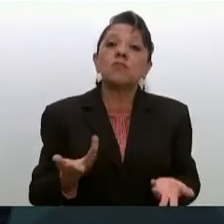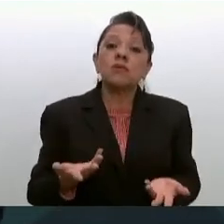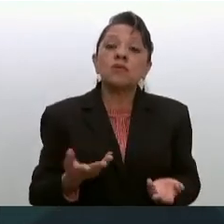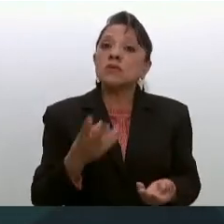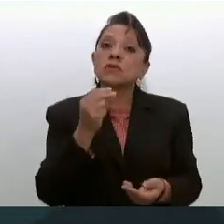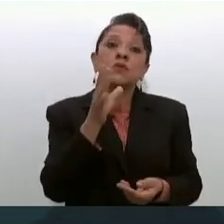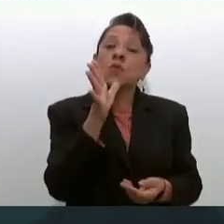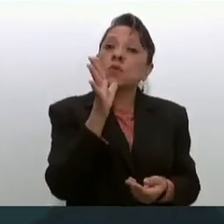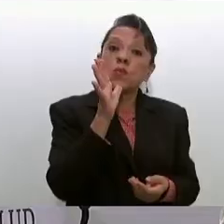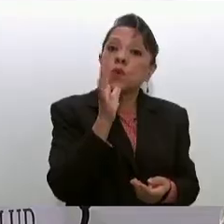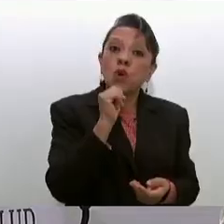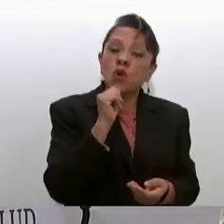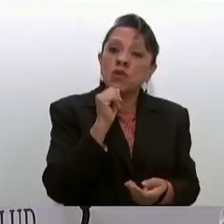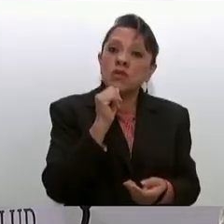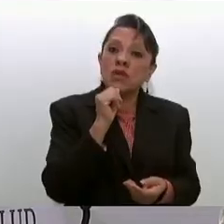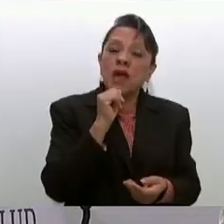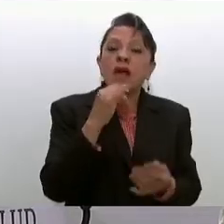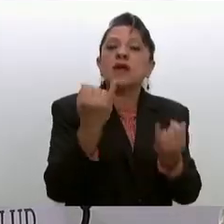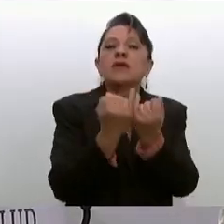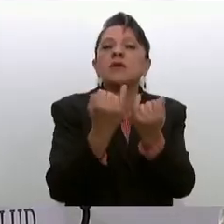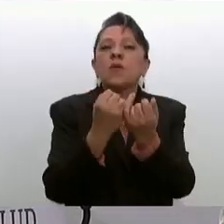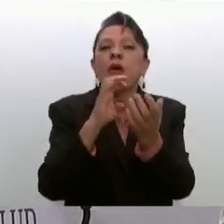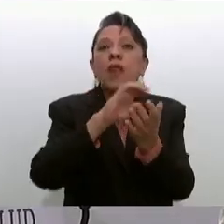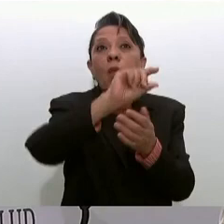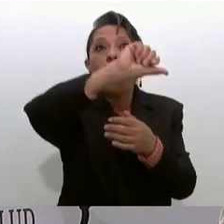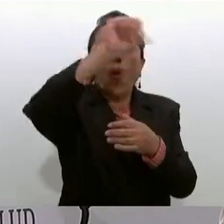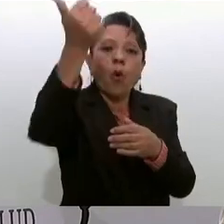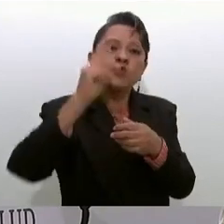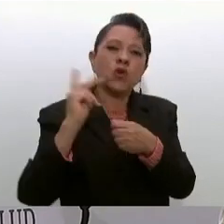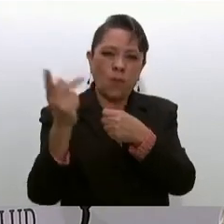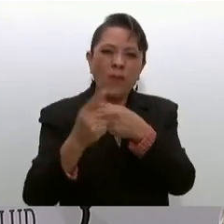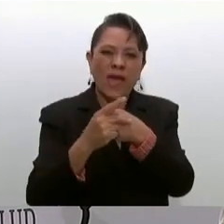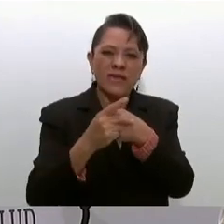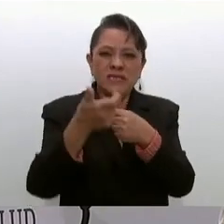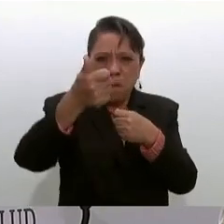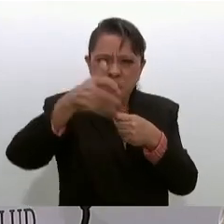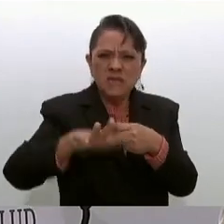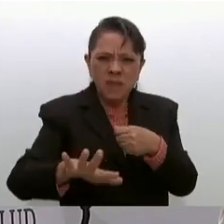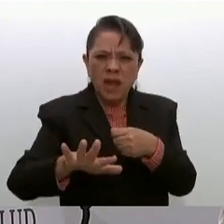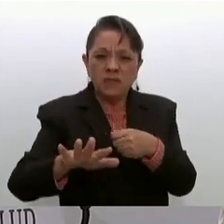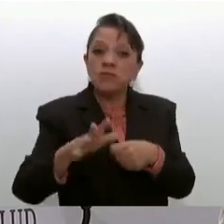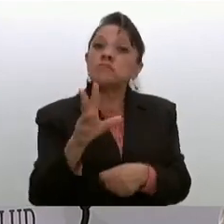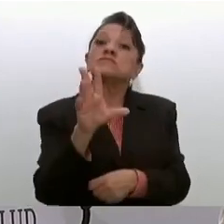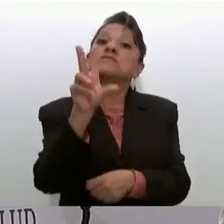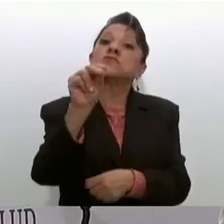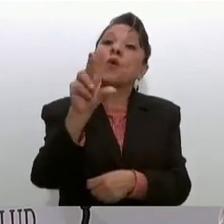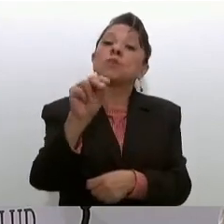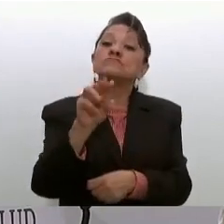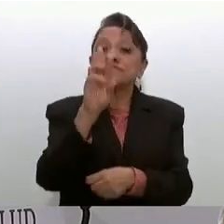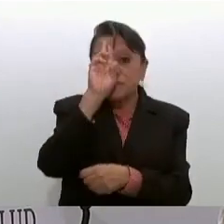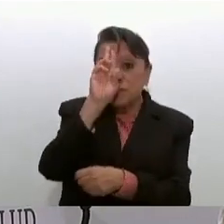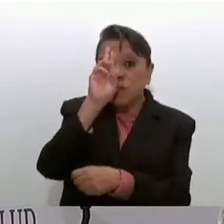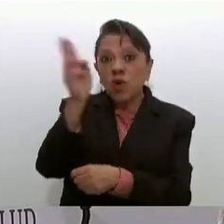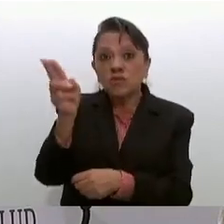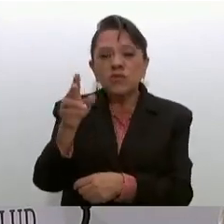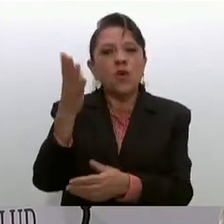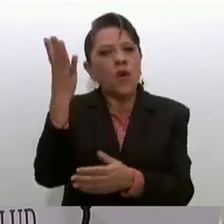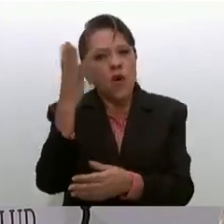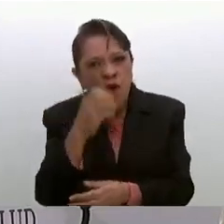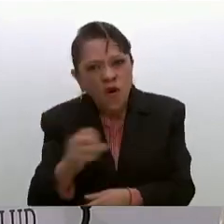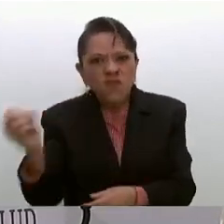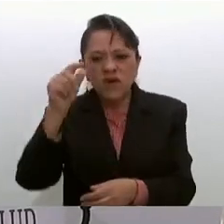permitía importar medicamentos de otros países se tenía que comprar aquí